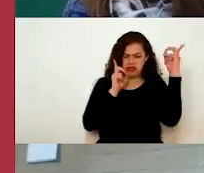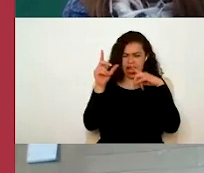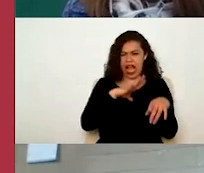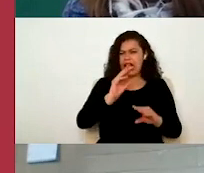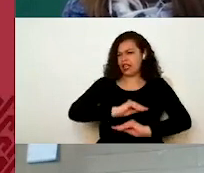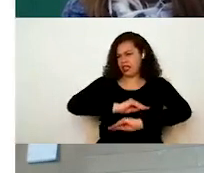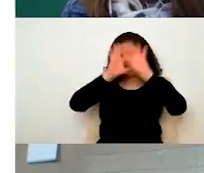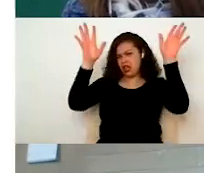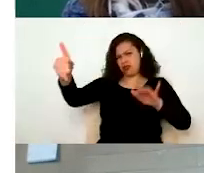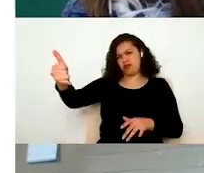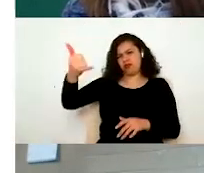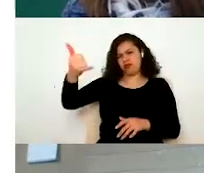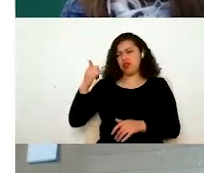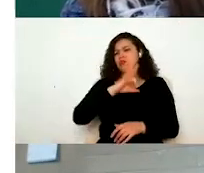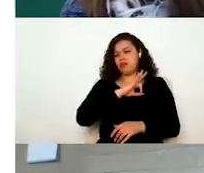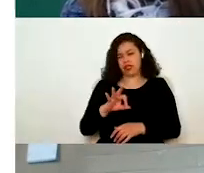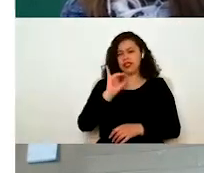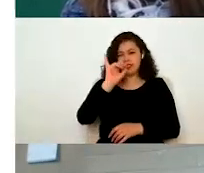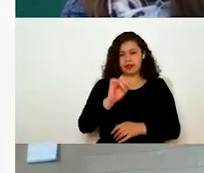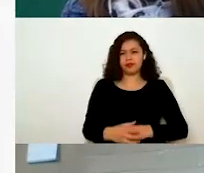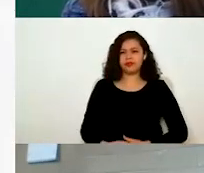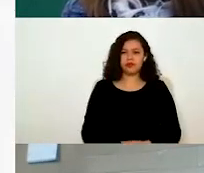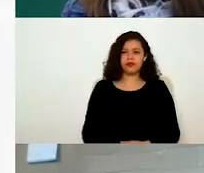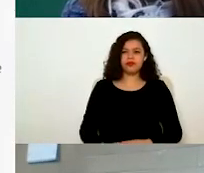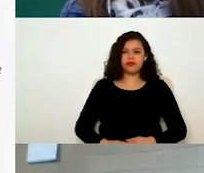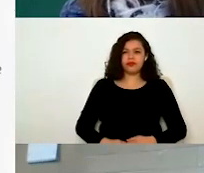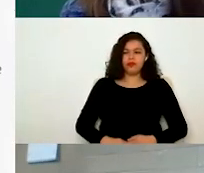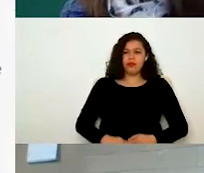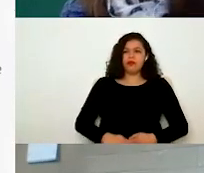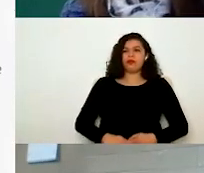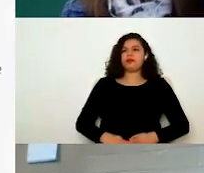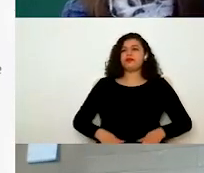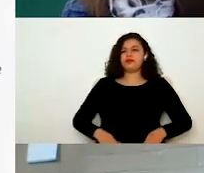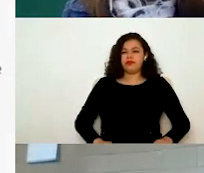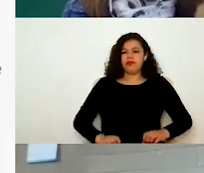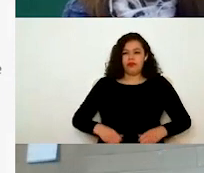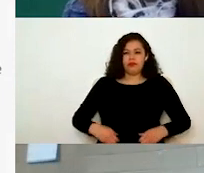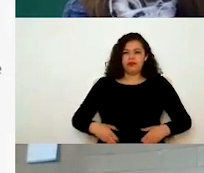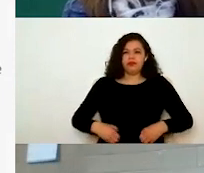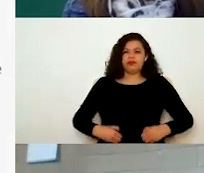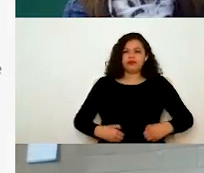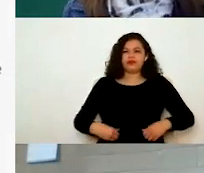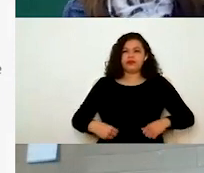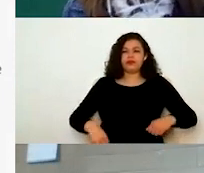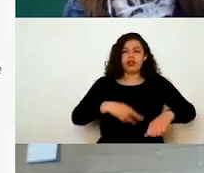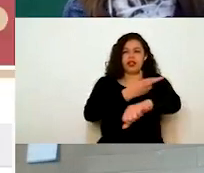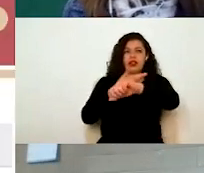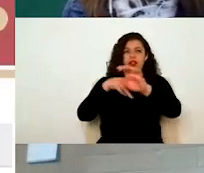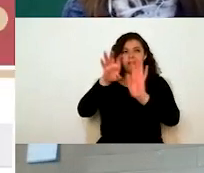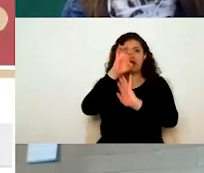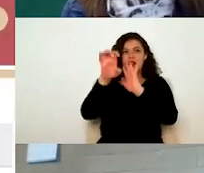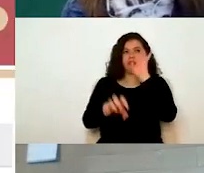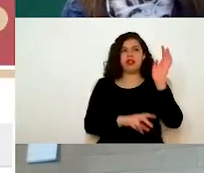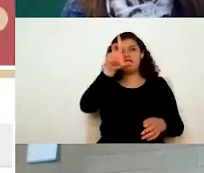seguir llamando a la mesa. Y bueno, trámites, como les comentaba aquí, si ustedes, por ejemplo, el DENIAS. Bueno, el DENIAS,